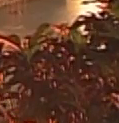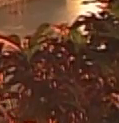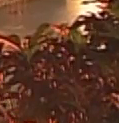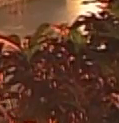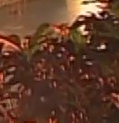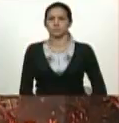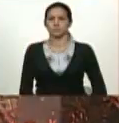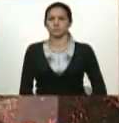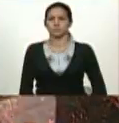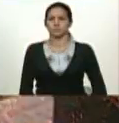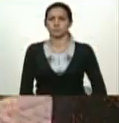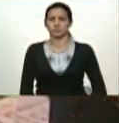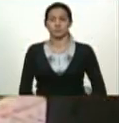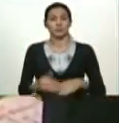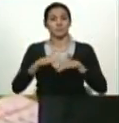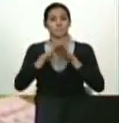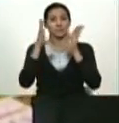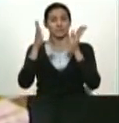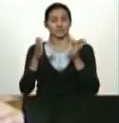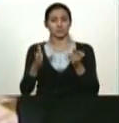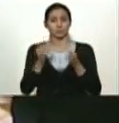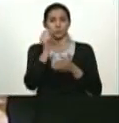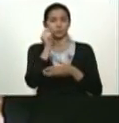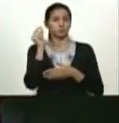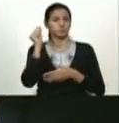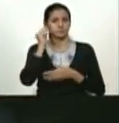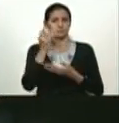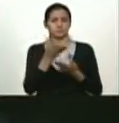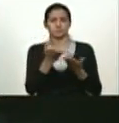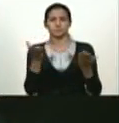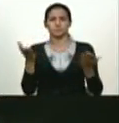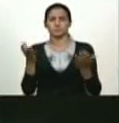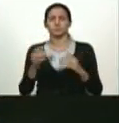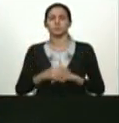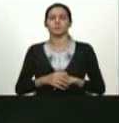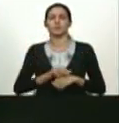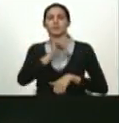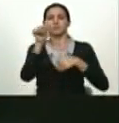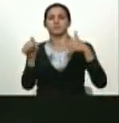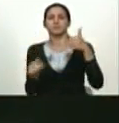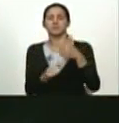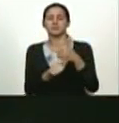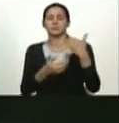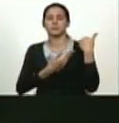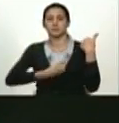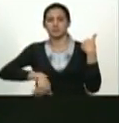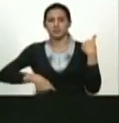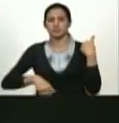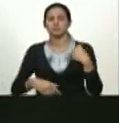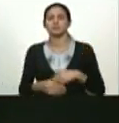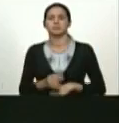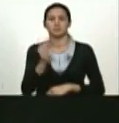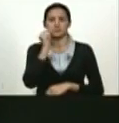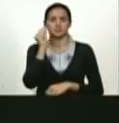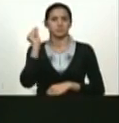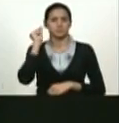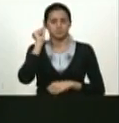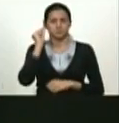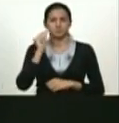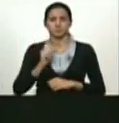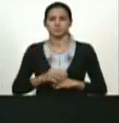ministros ministras vicepresidentes y vicepresidentas